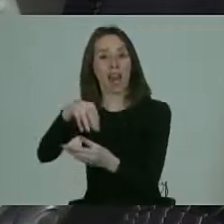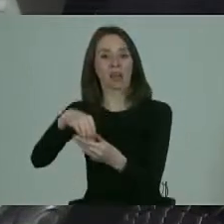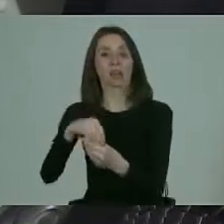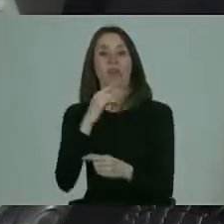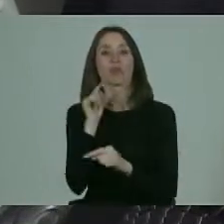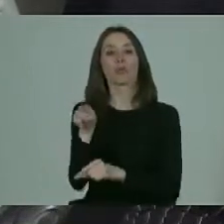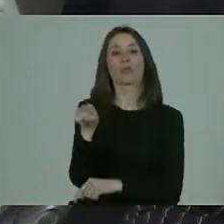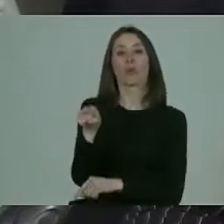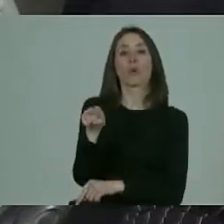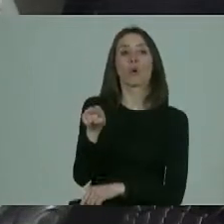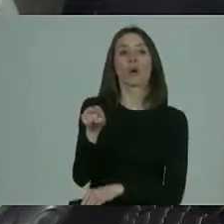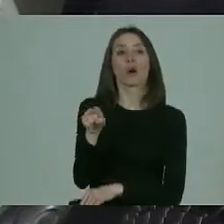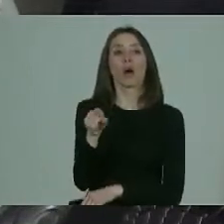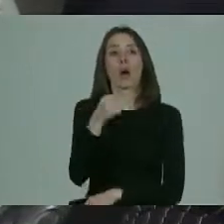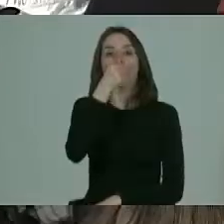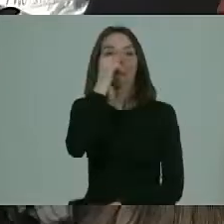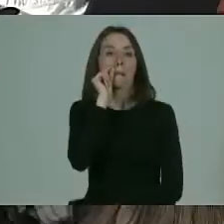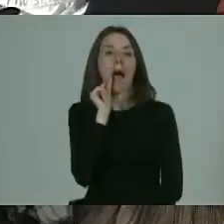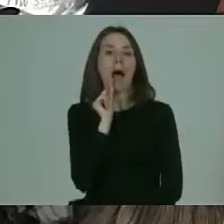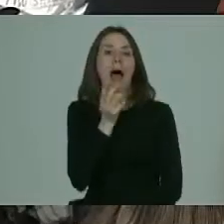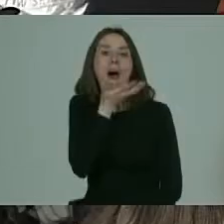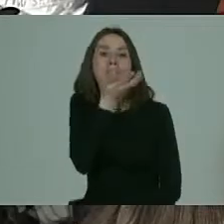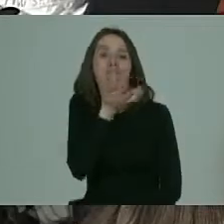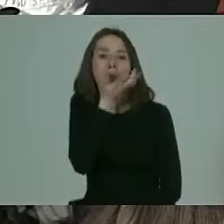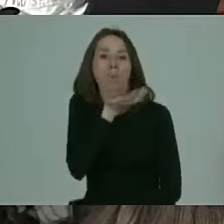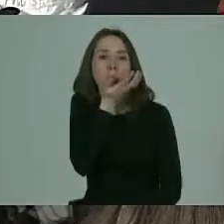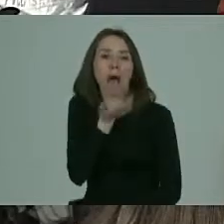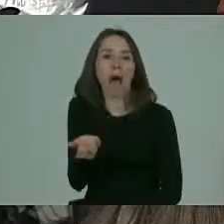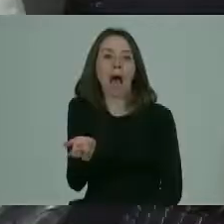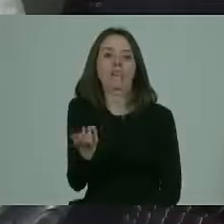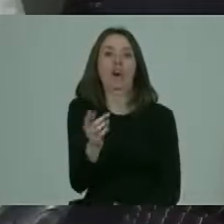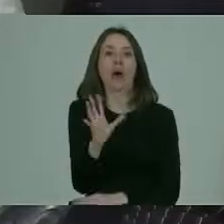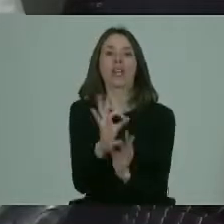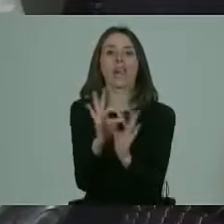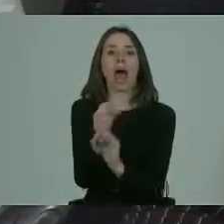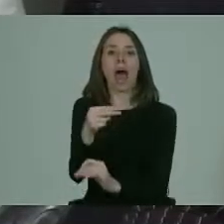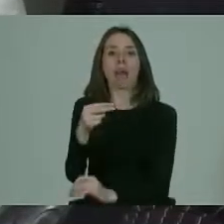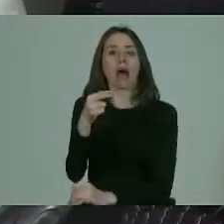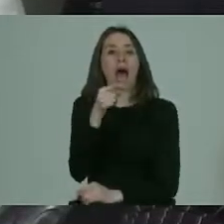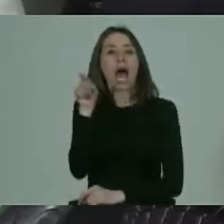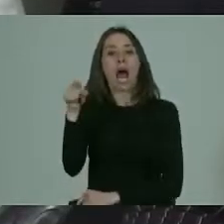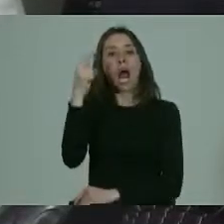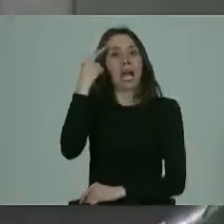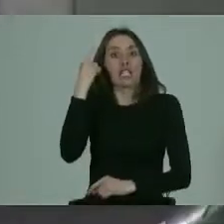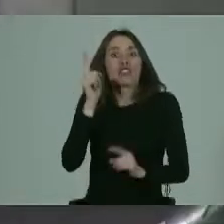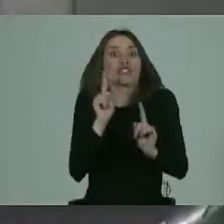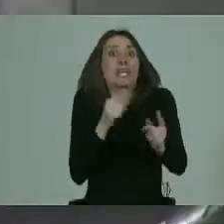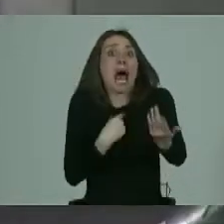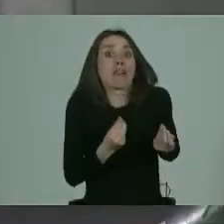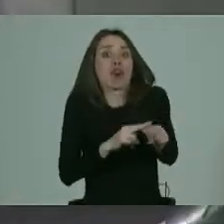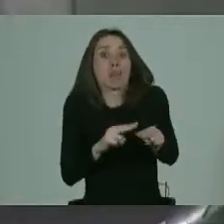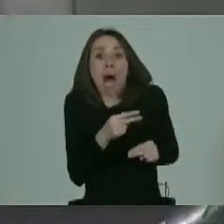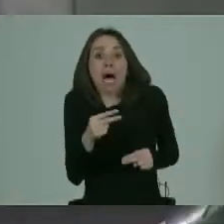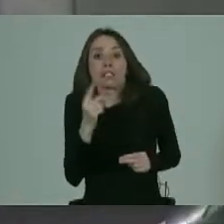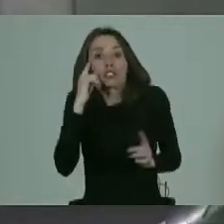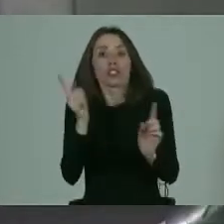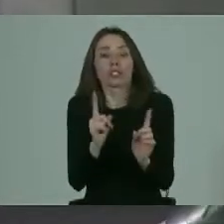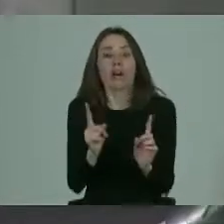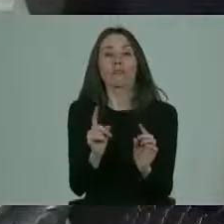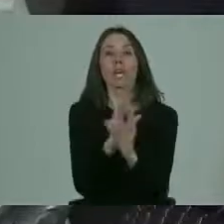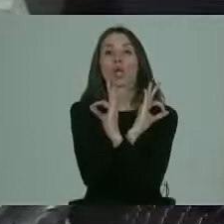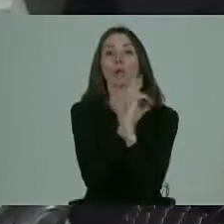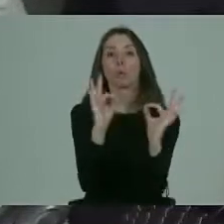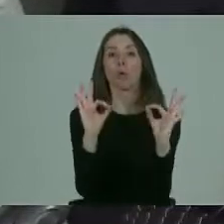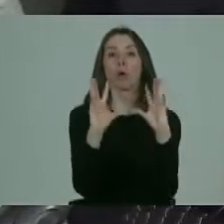Como que él ya era el pavo, el ganso. Porque no lo había hecho. Y él no sabía cómo hacerlo. ¿Por qué no sabía cómo hacerlo? Porque